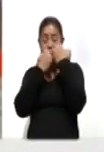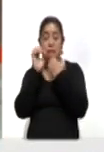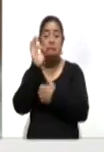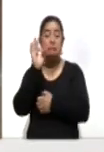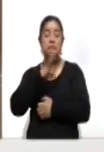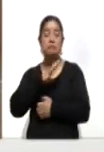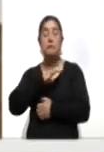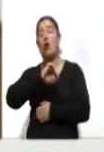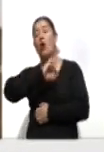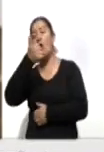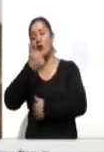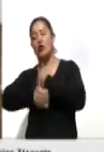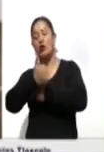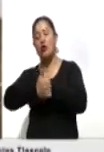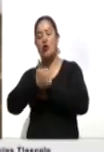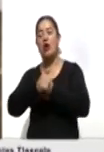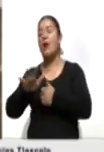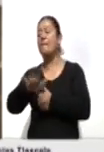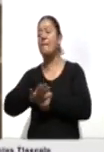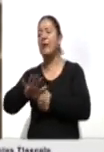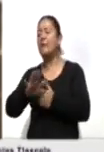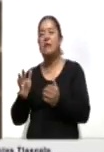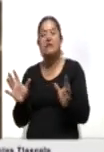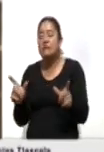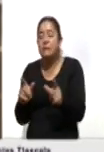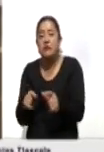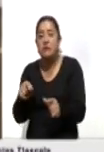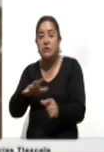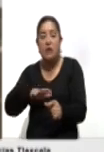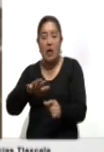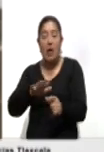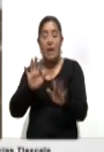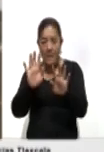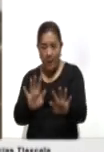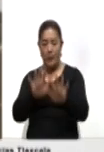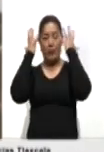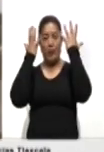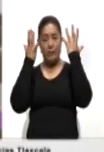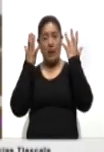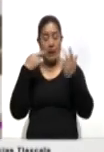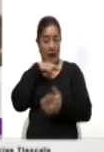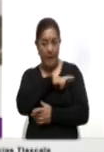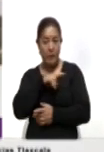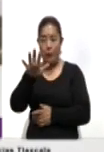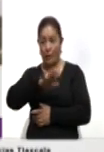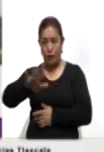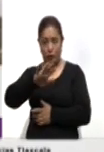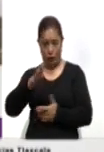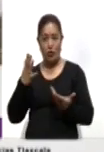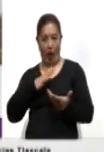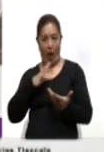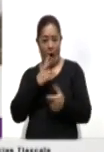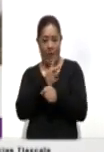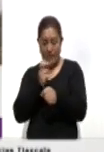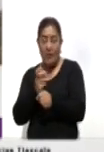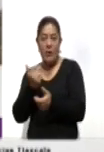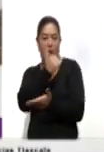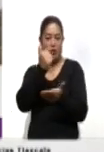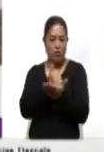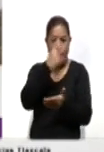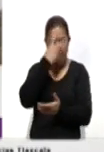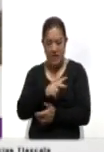relámpago regional. Nosotros tenemos que trabajar con los presidentes de asociación de Ciudad de México,